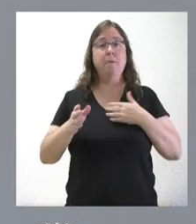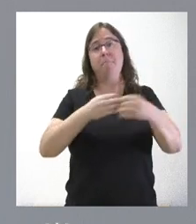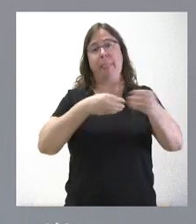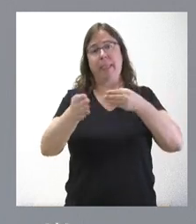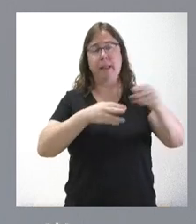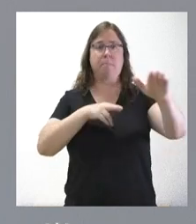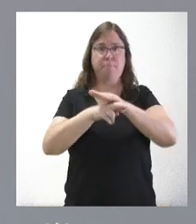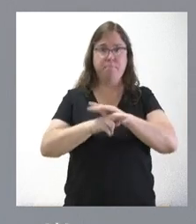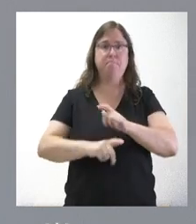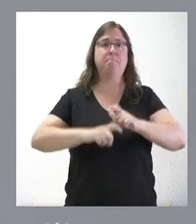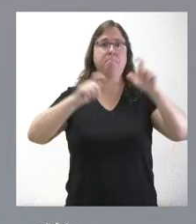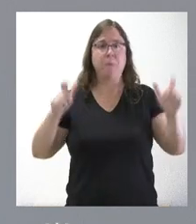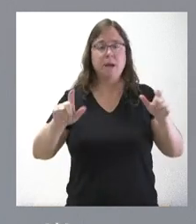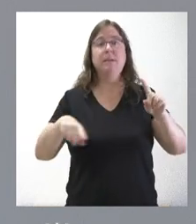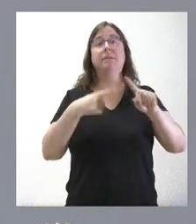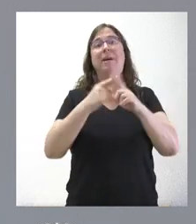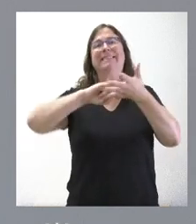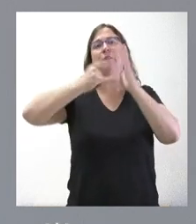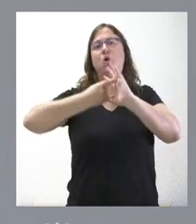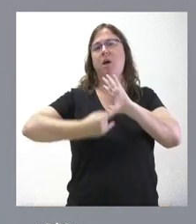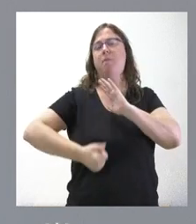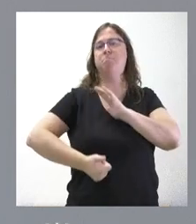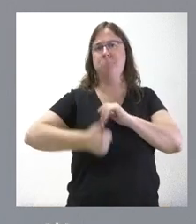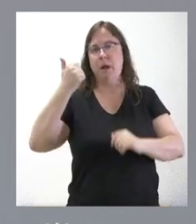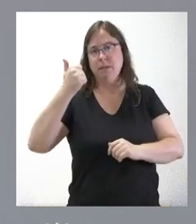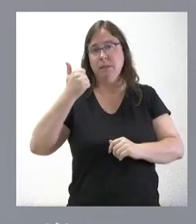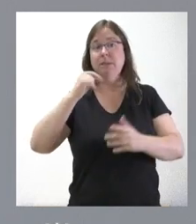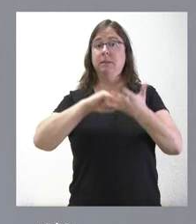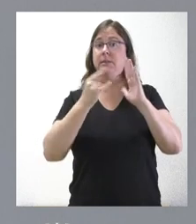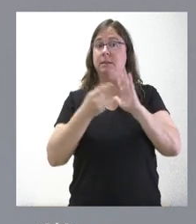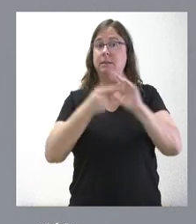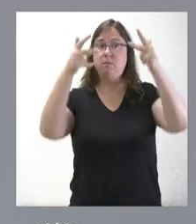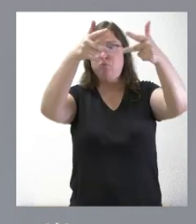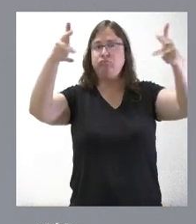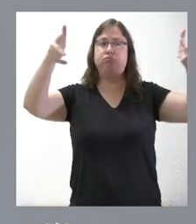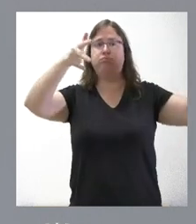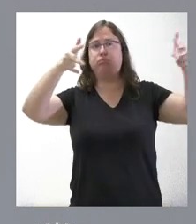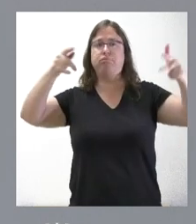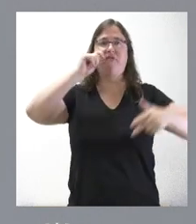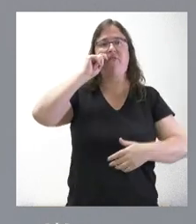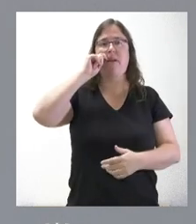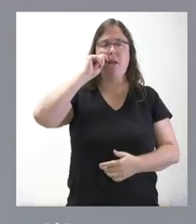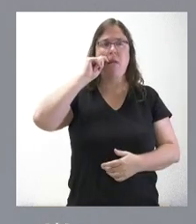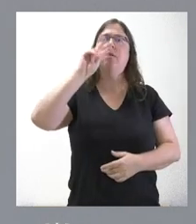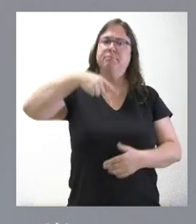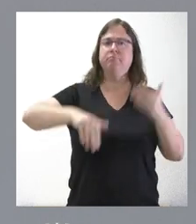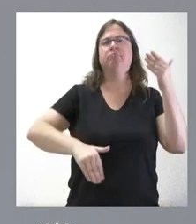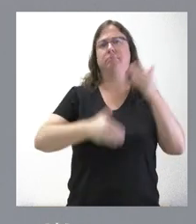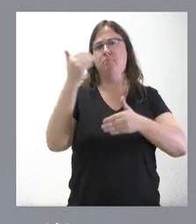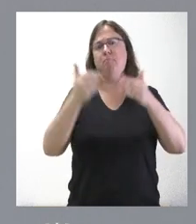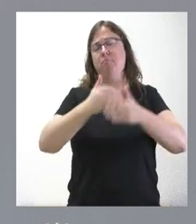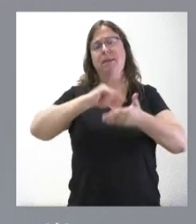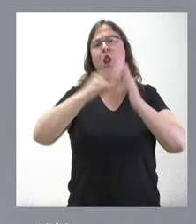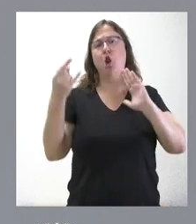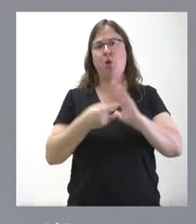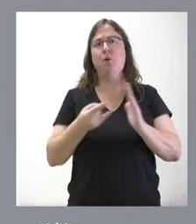y también con más medios tecnológicos. Y estos sistemas de cámaras de videovigilancia son más medios tecnológicos en esa dirección.